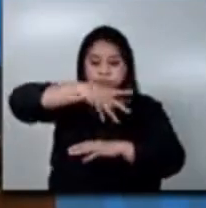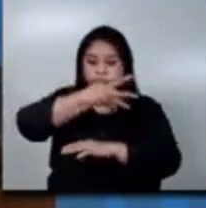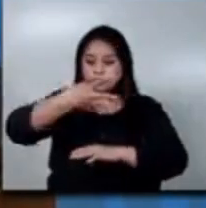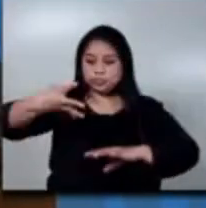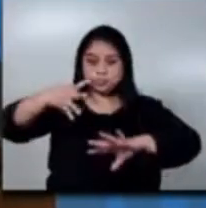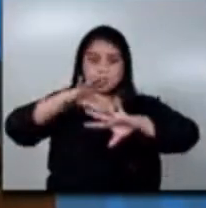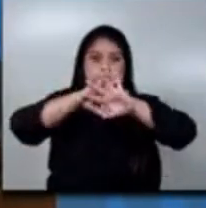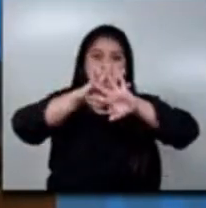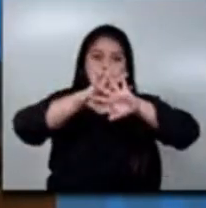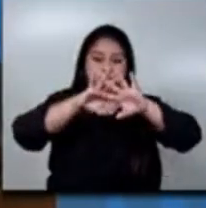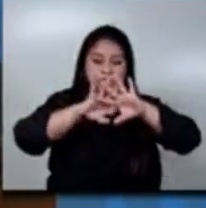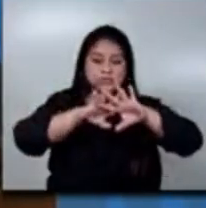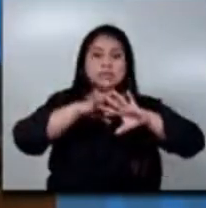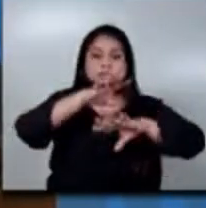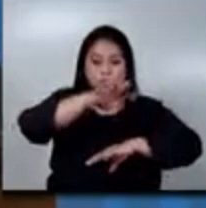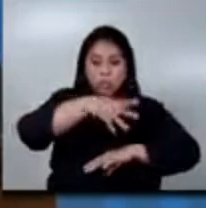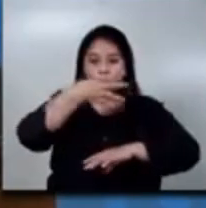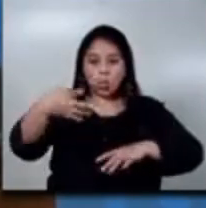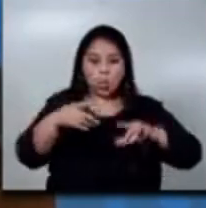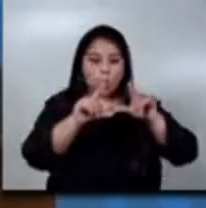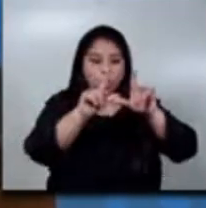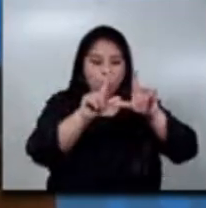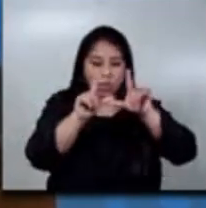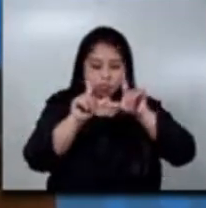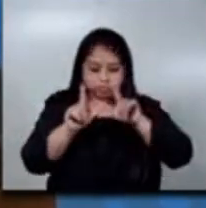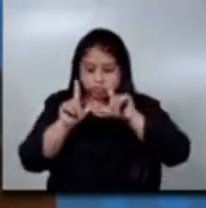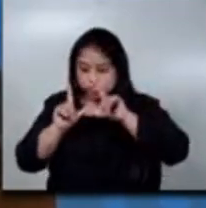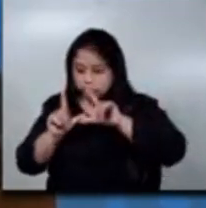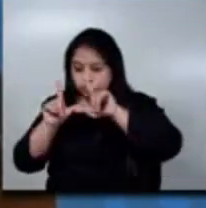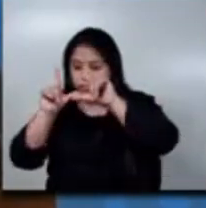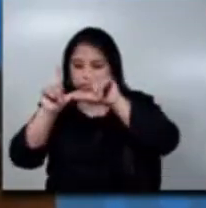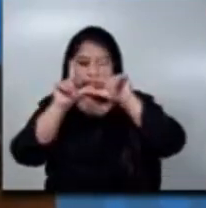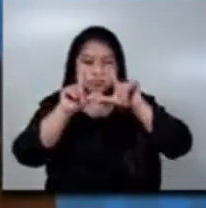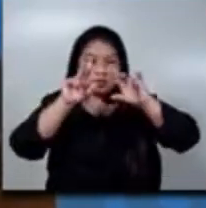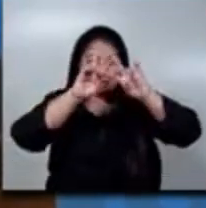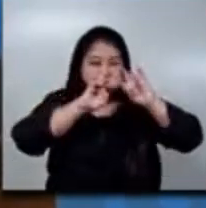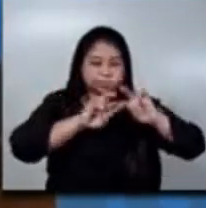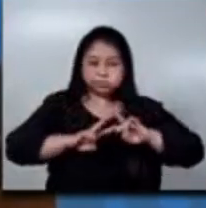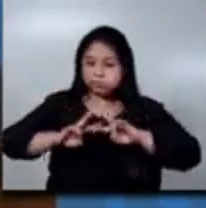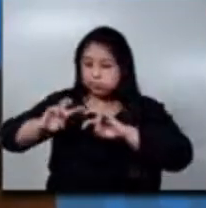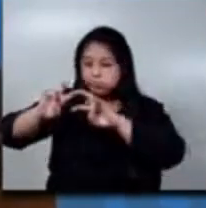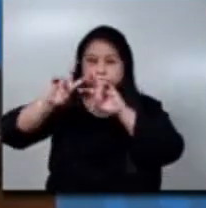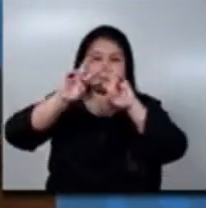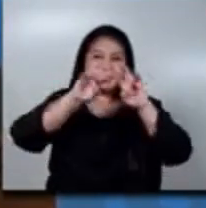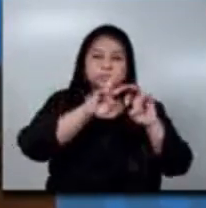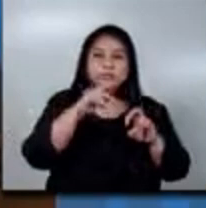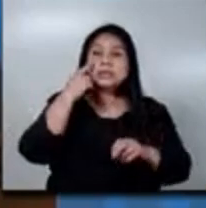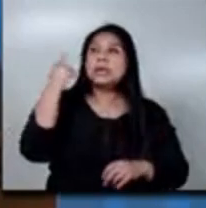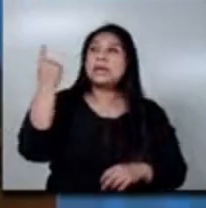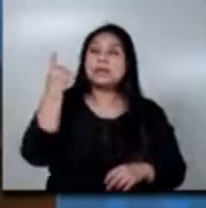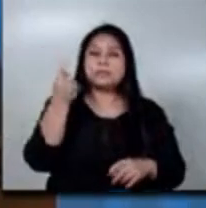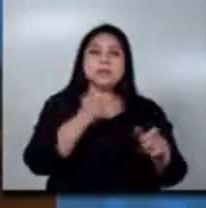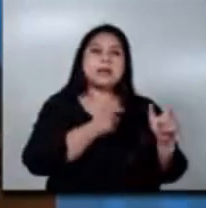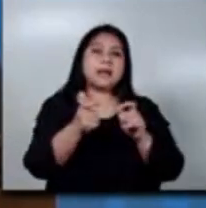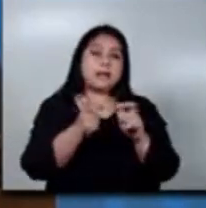o grilla, los satélites están monitoreando el comportamiento del clima. Como les decía, monitorea la